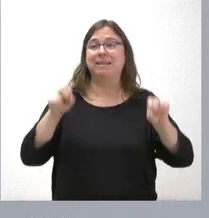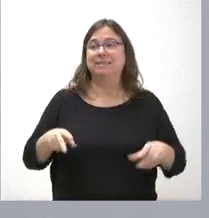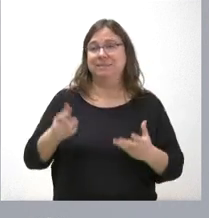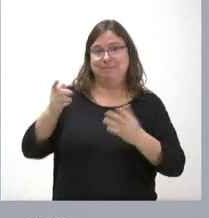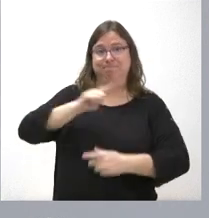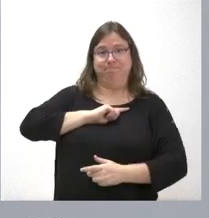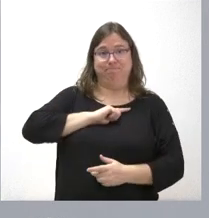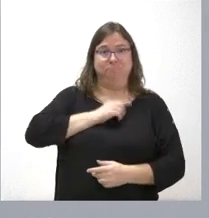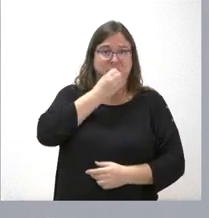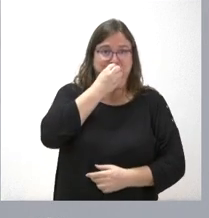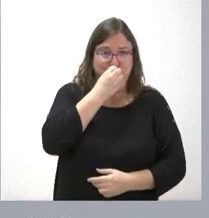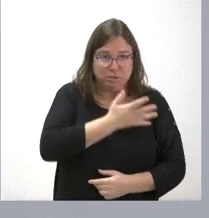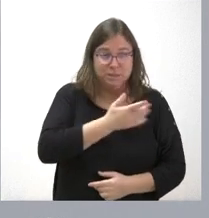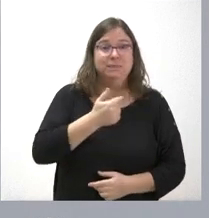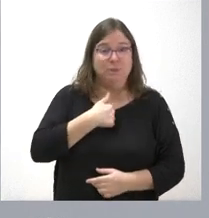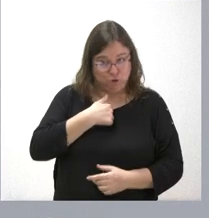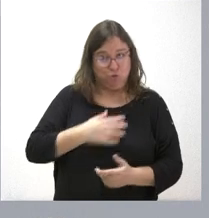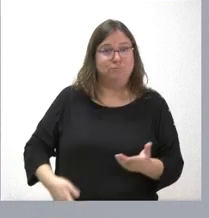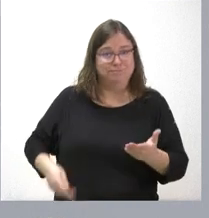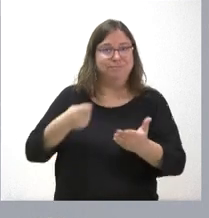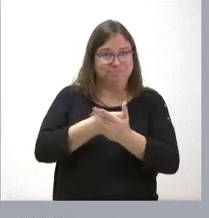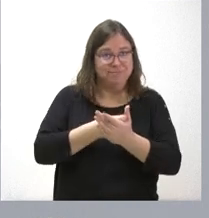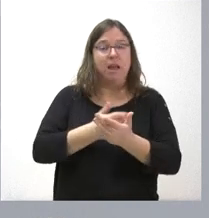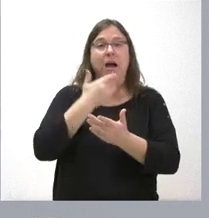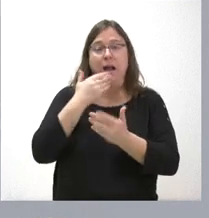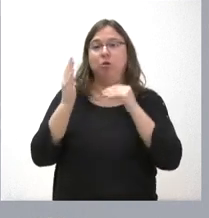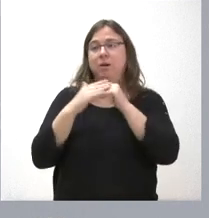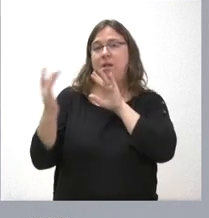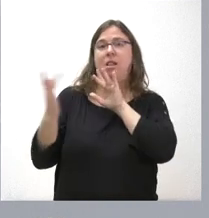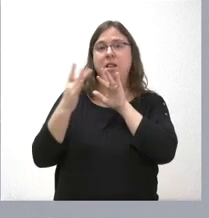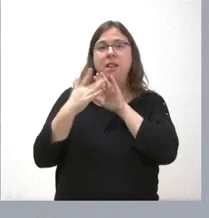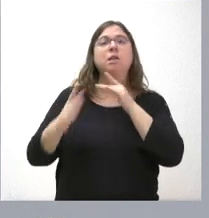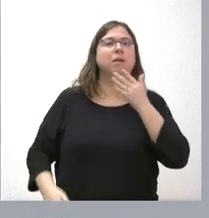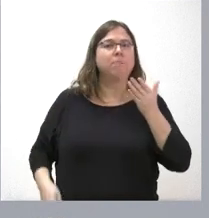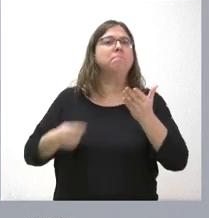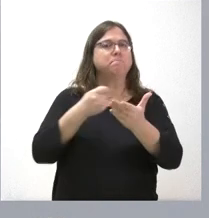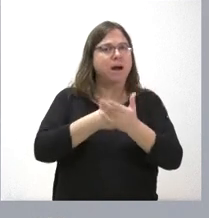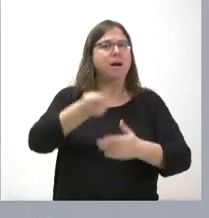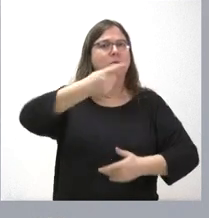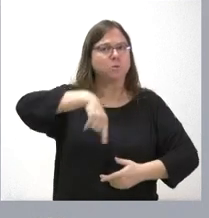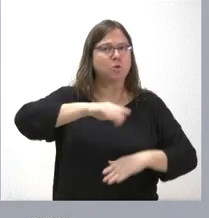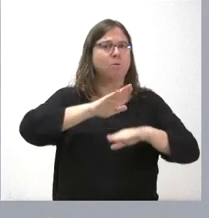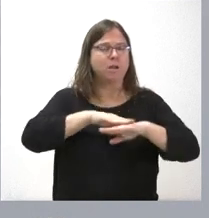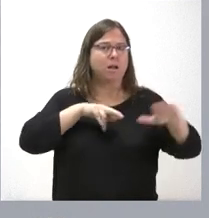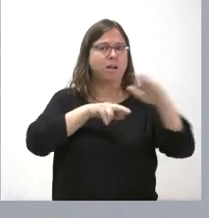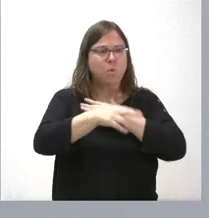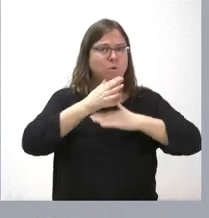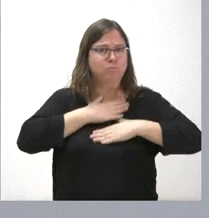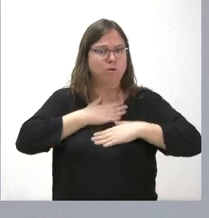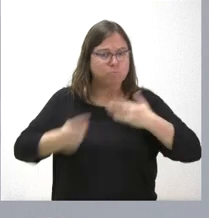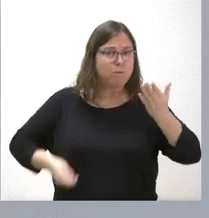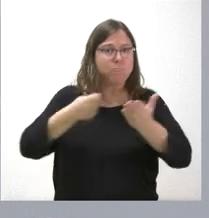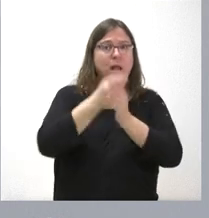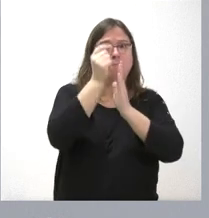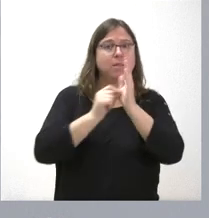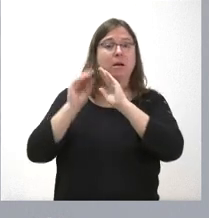hubiera sido bueno contar con quienes vamos a hacer la mayor aportación de estas medidas, con quienes vamos a pagar y contribuir con nuestros recursos a estas medidas.